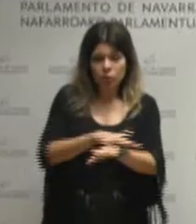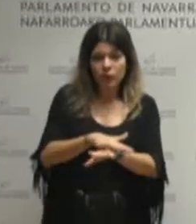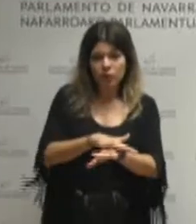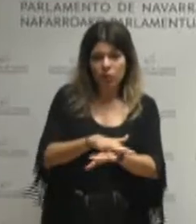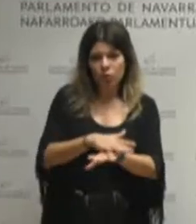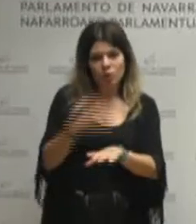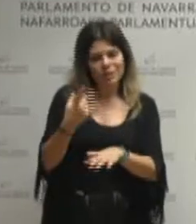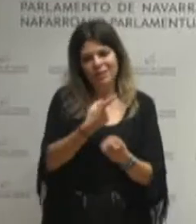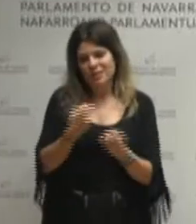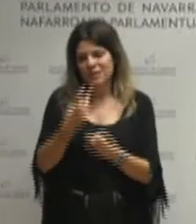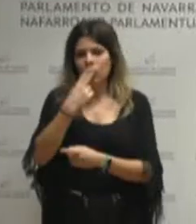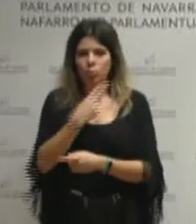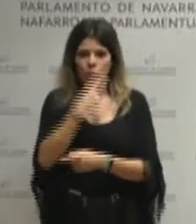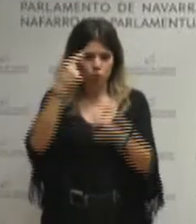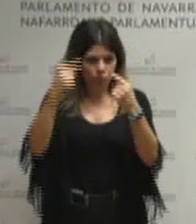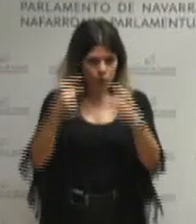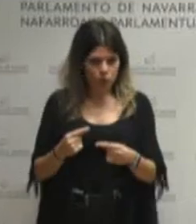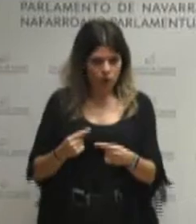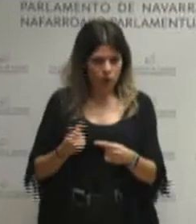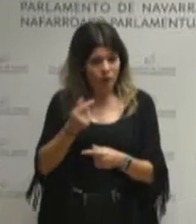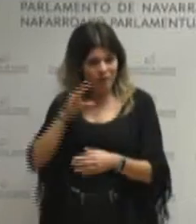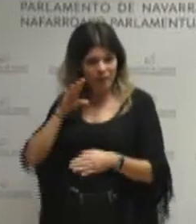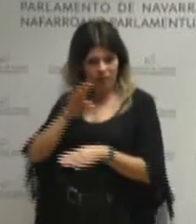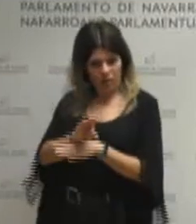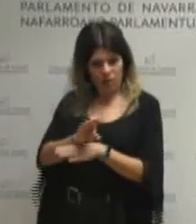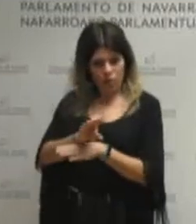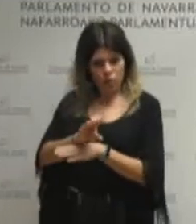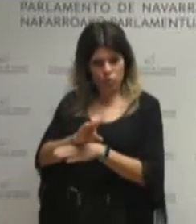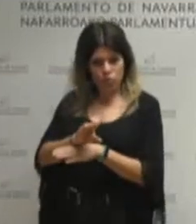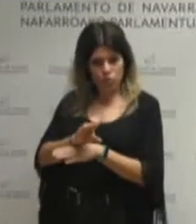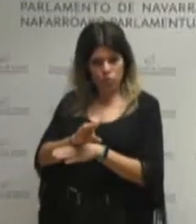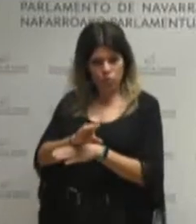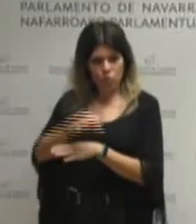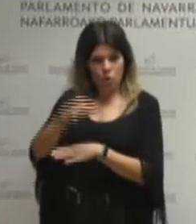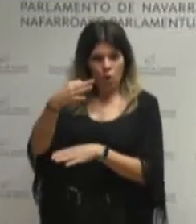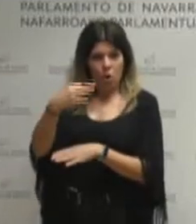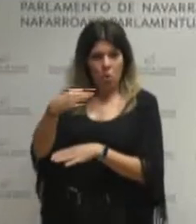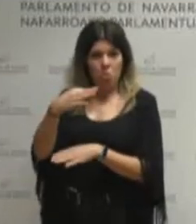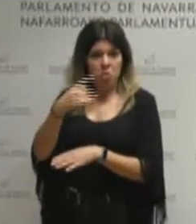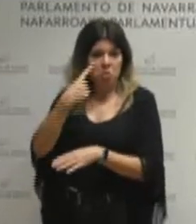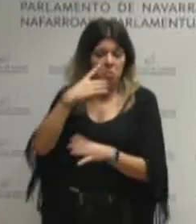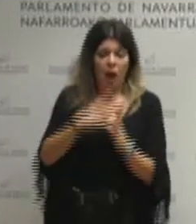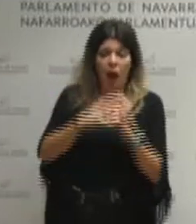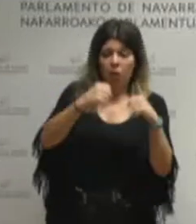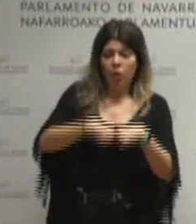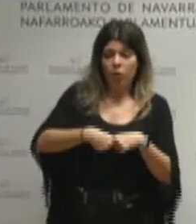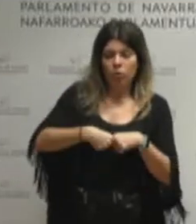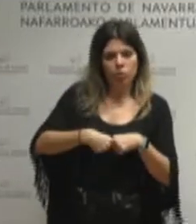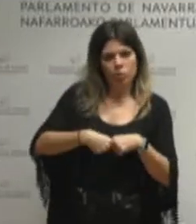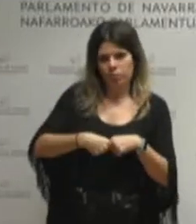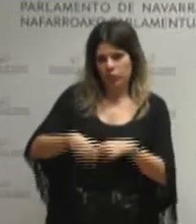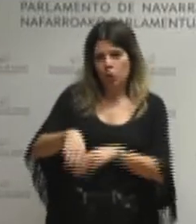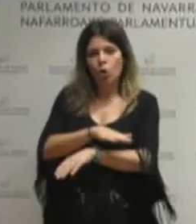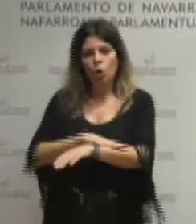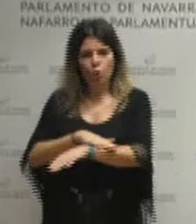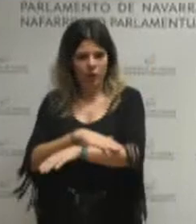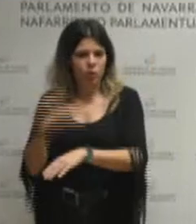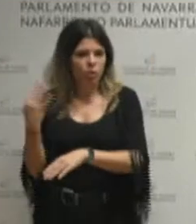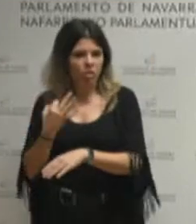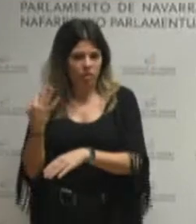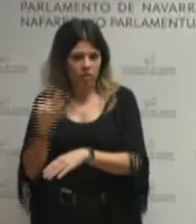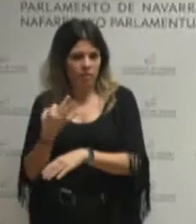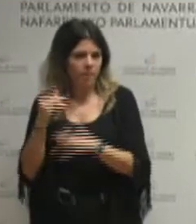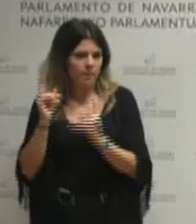compromiso presupuestario y de financiación no solo a expensas de lo que podamos acordar en un acuerdo sino que el propio gobierno lo tenga